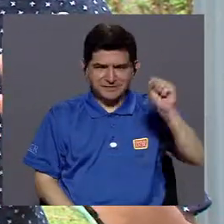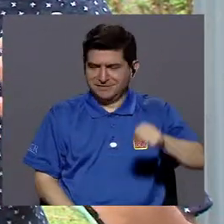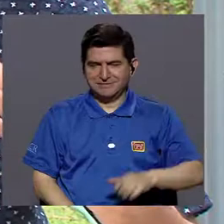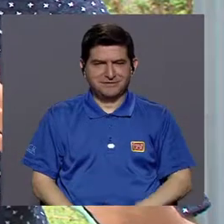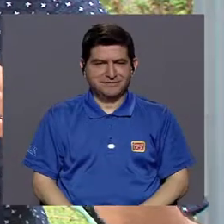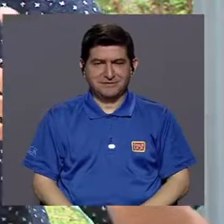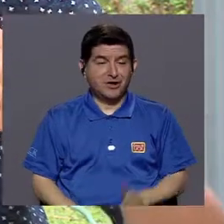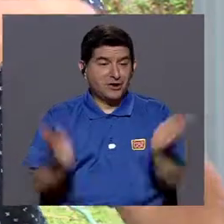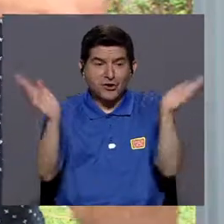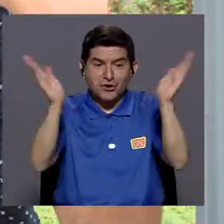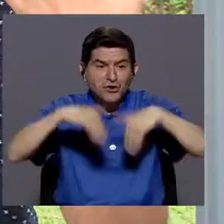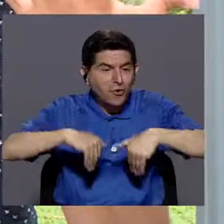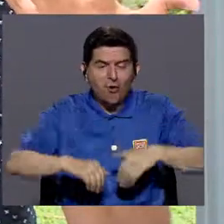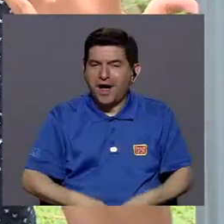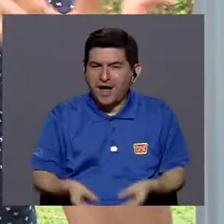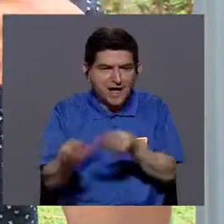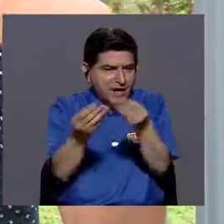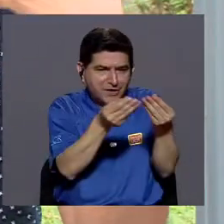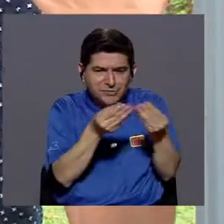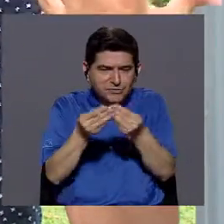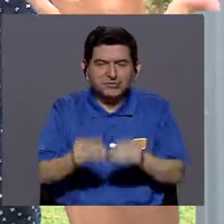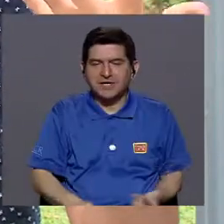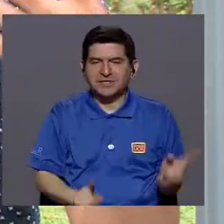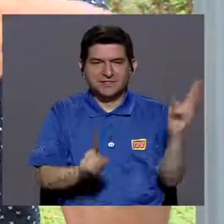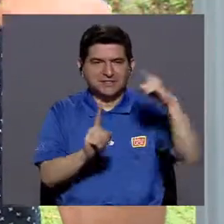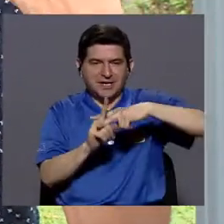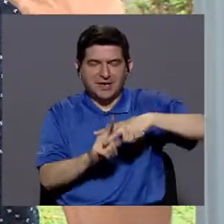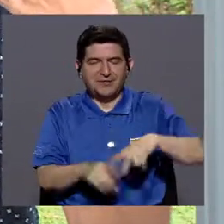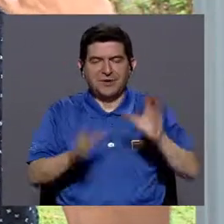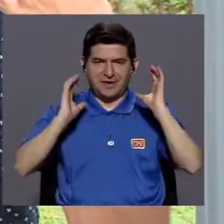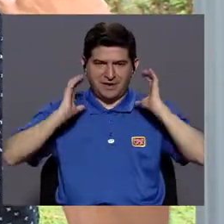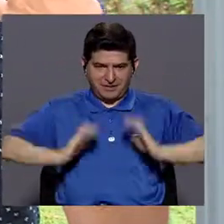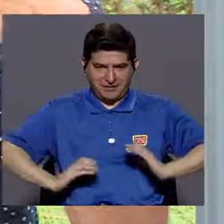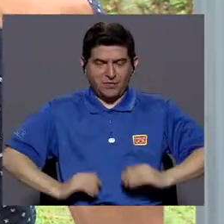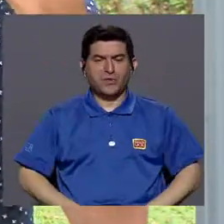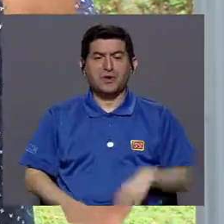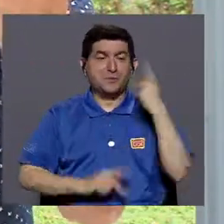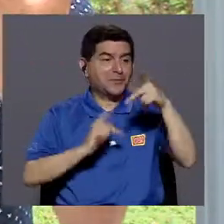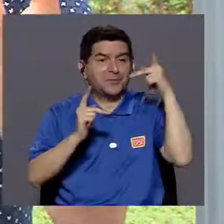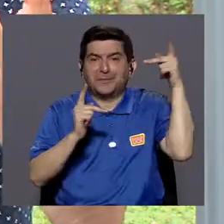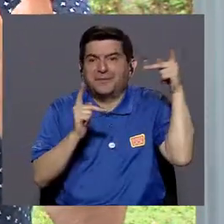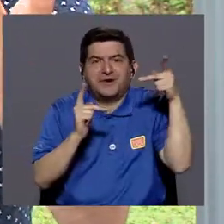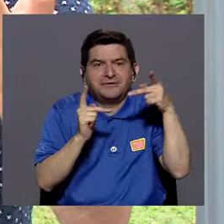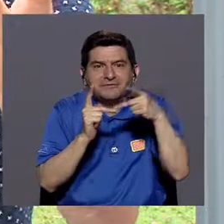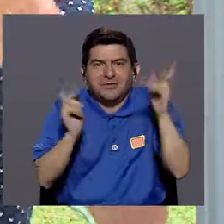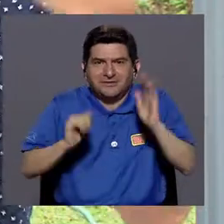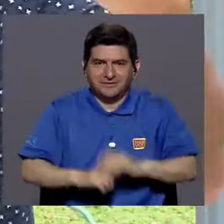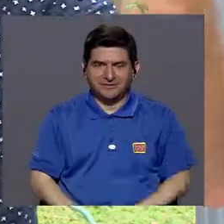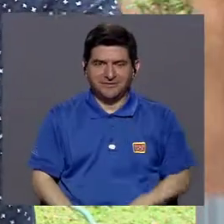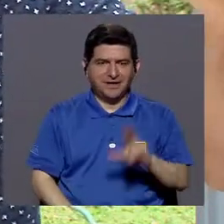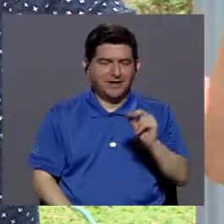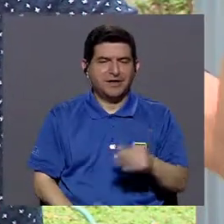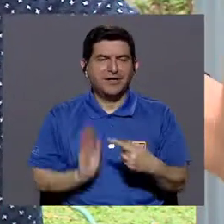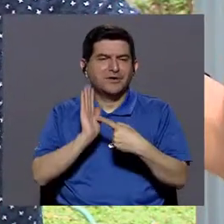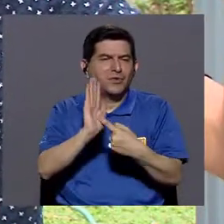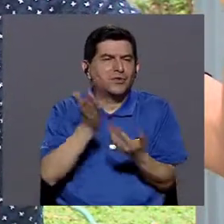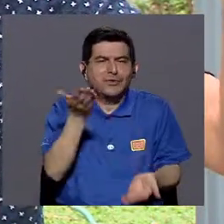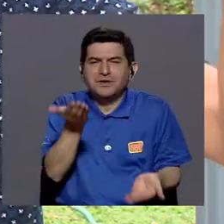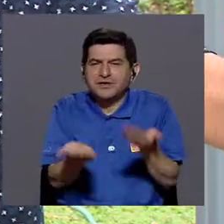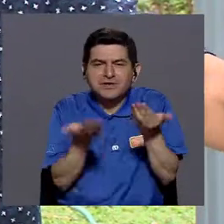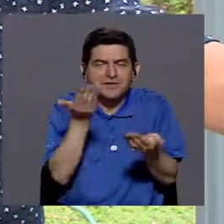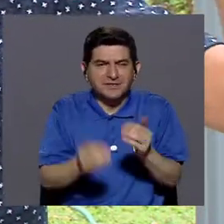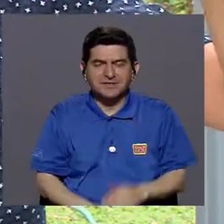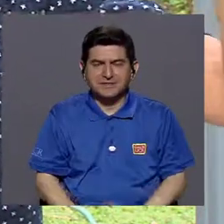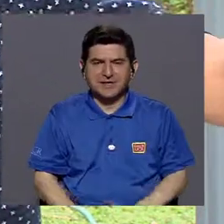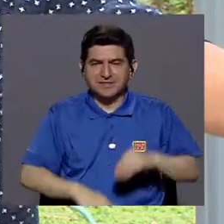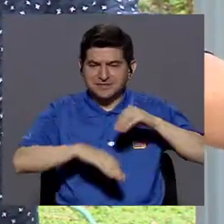no hay ninguna sustancia que usted administre a un cuerpo que sea perfecta en el sentido de que no manifieste ciertas cosas,